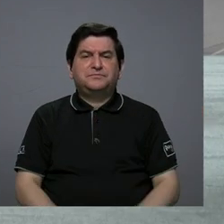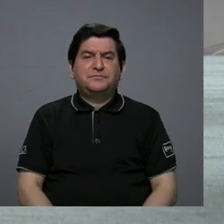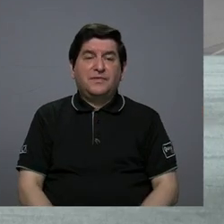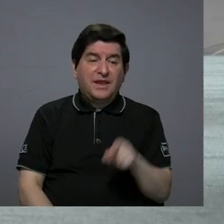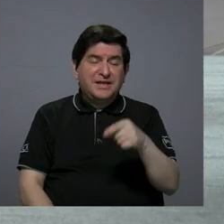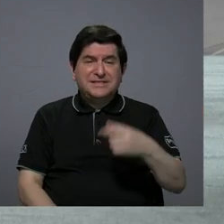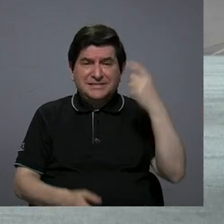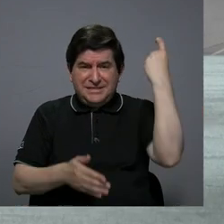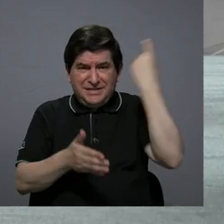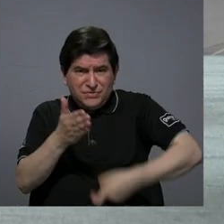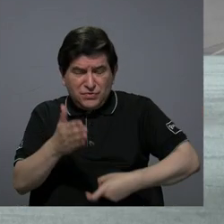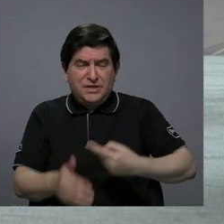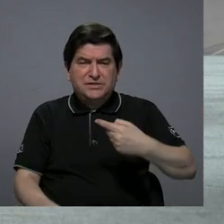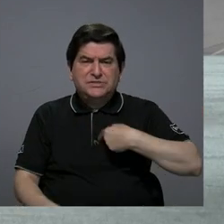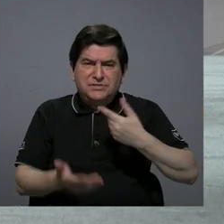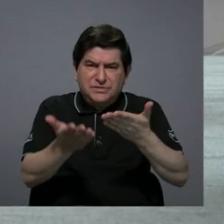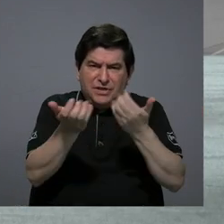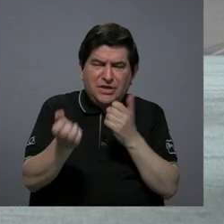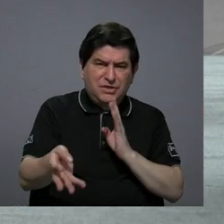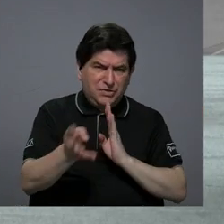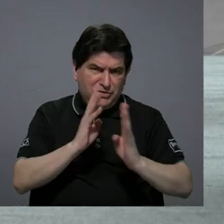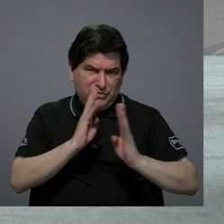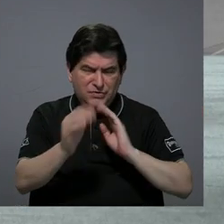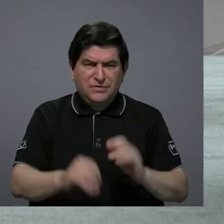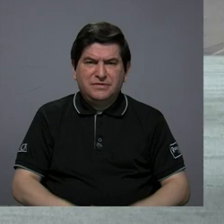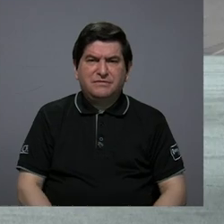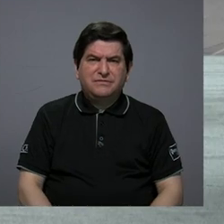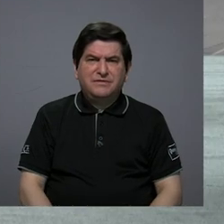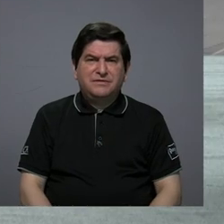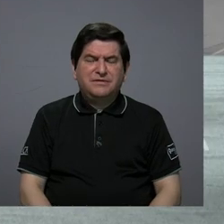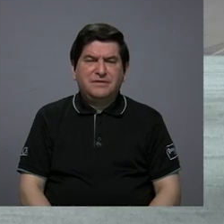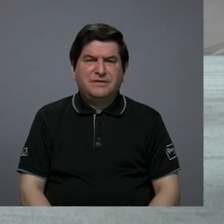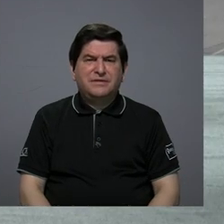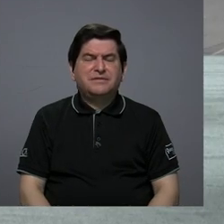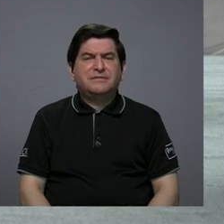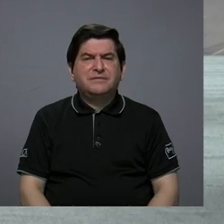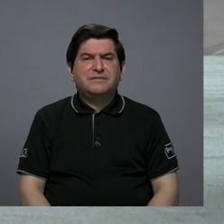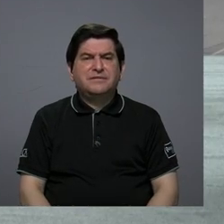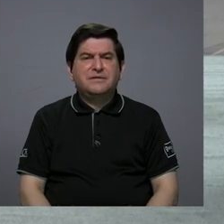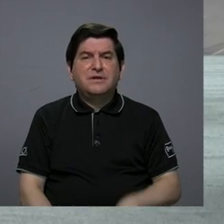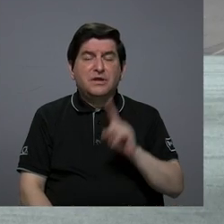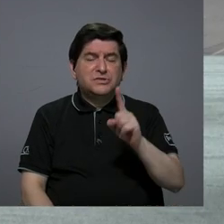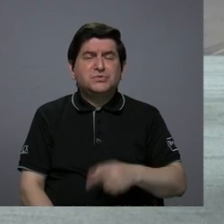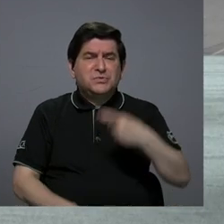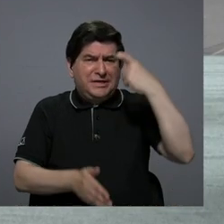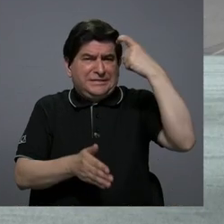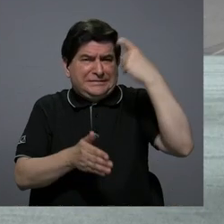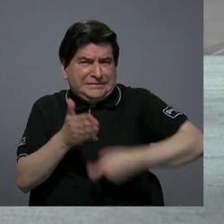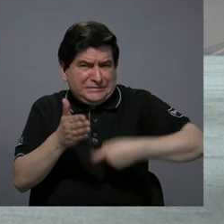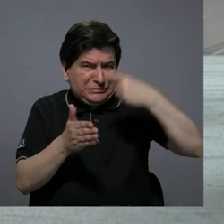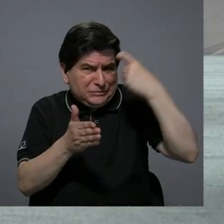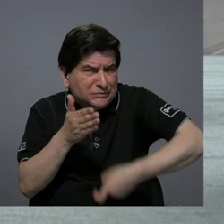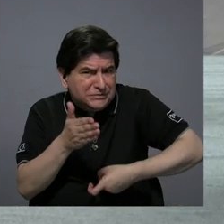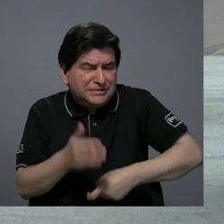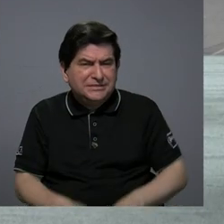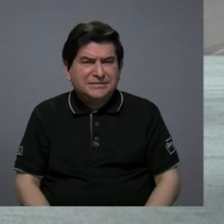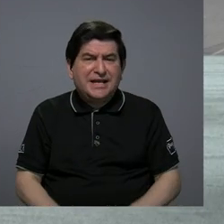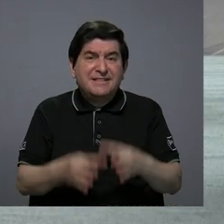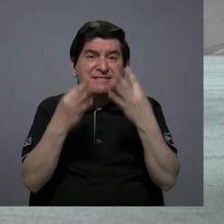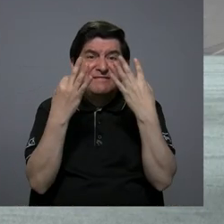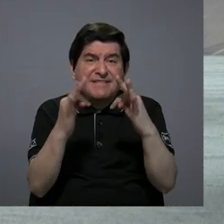Esa crueldad a la que yo quiero referirme un poquito, porque es una crueldad que